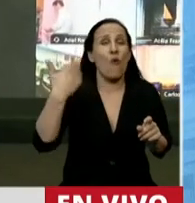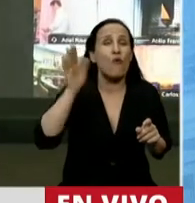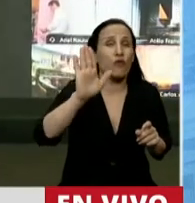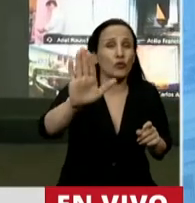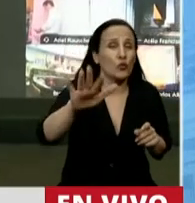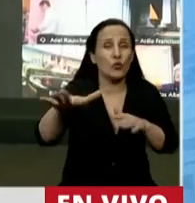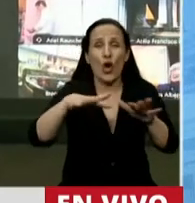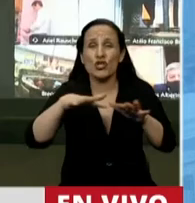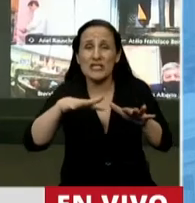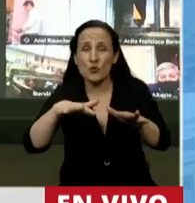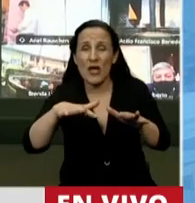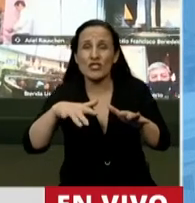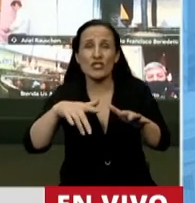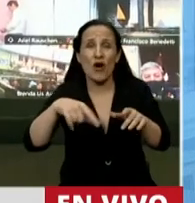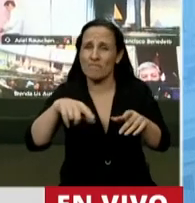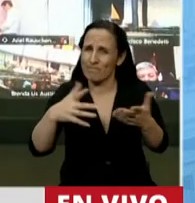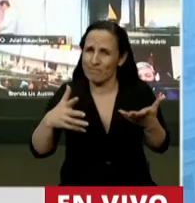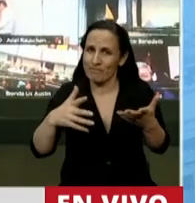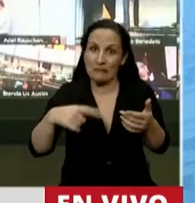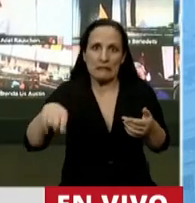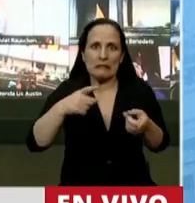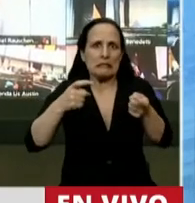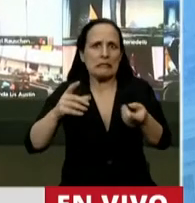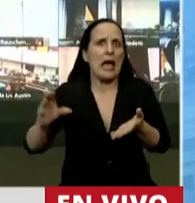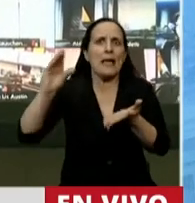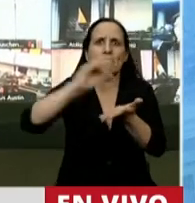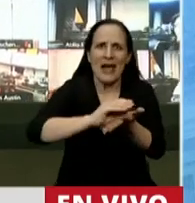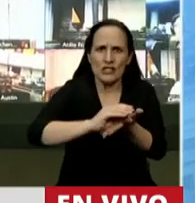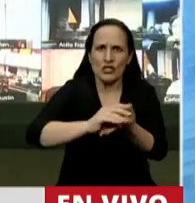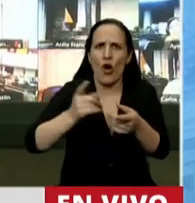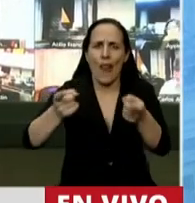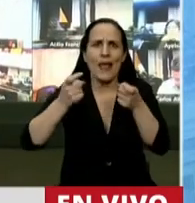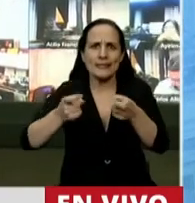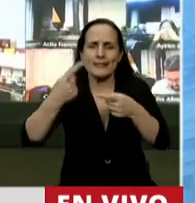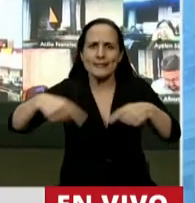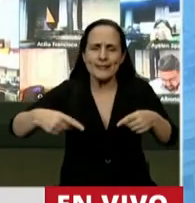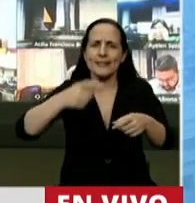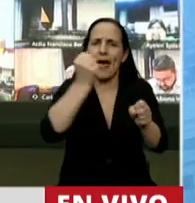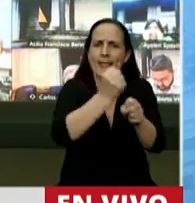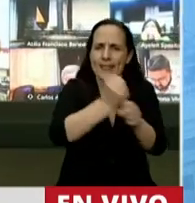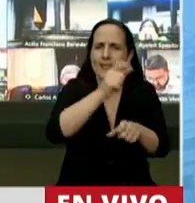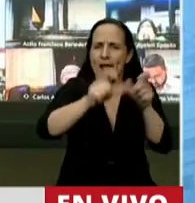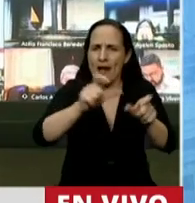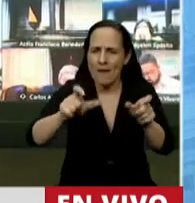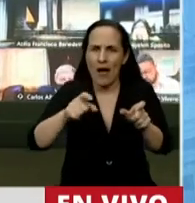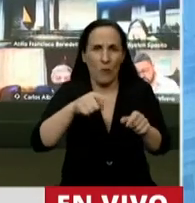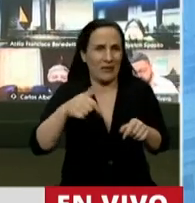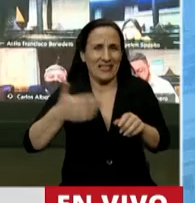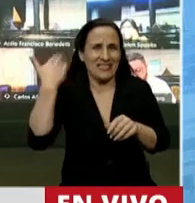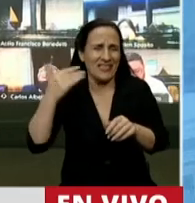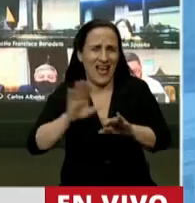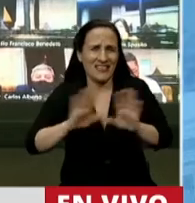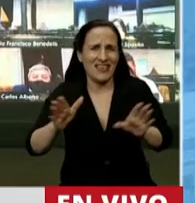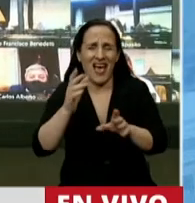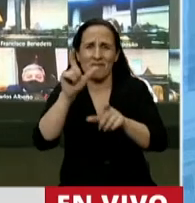que necesita inversiones fuertes de bienes de capital y formalizar el mercado laboral con índices de informalidad de más del